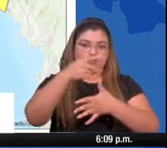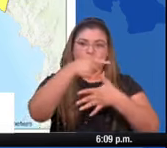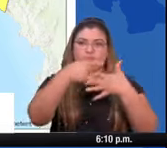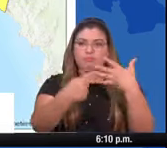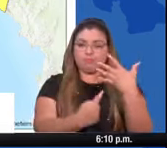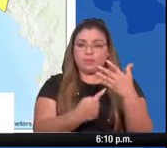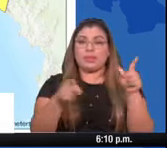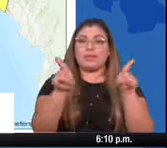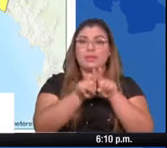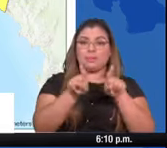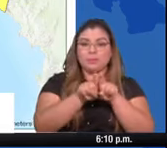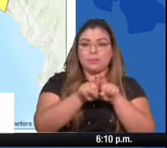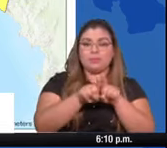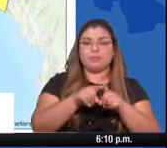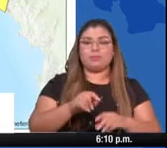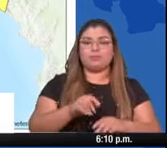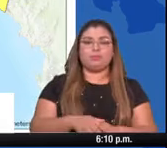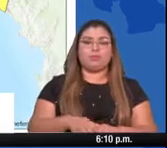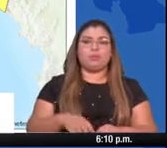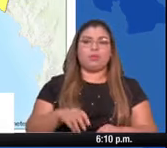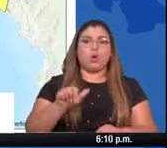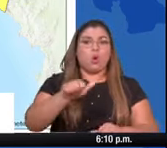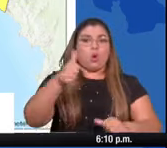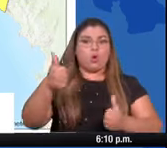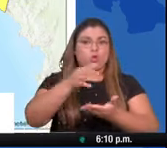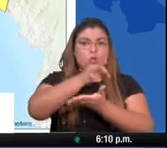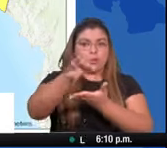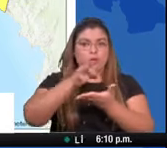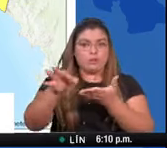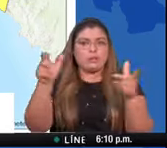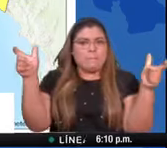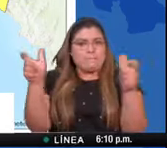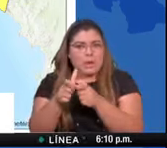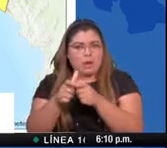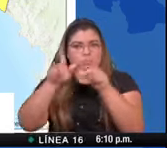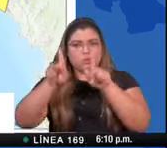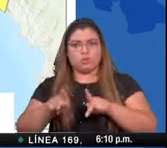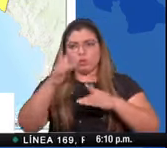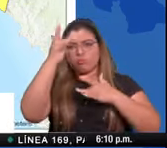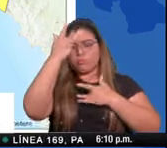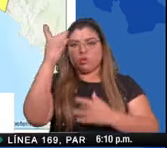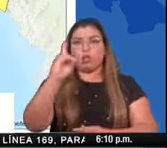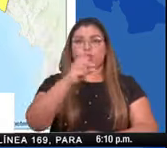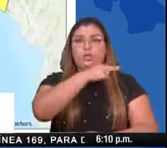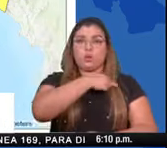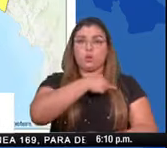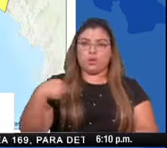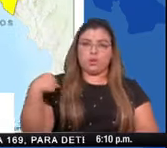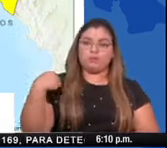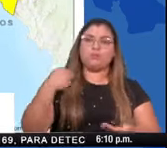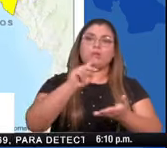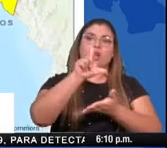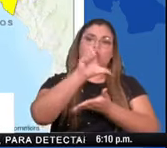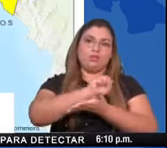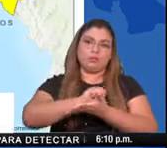Asimismo, las regiones con menores números de casos son Gunayala y Los Santos.